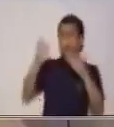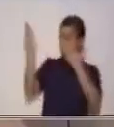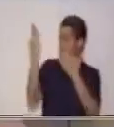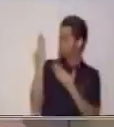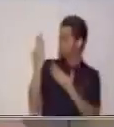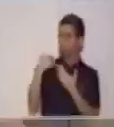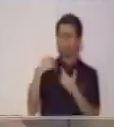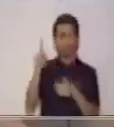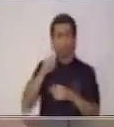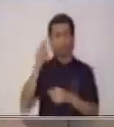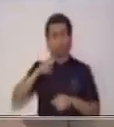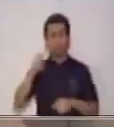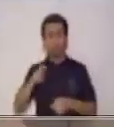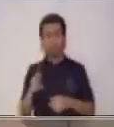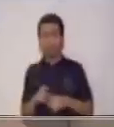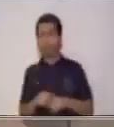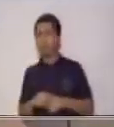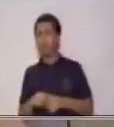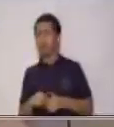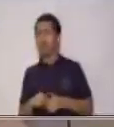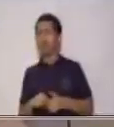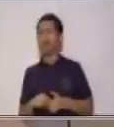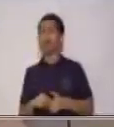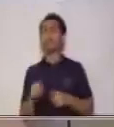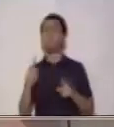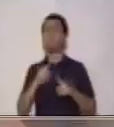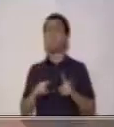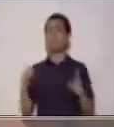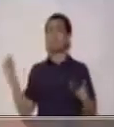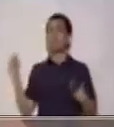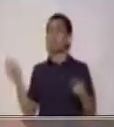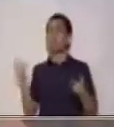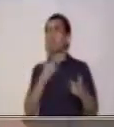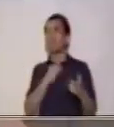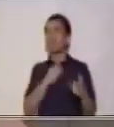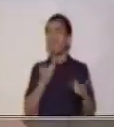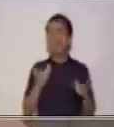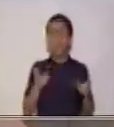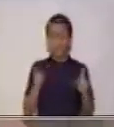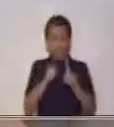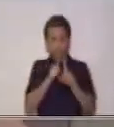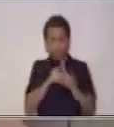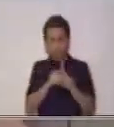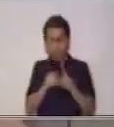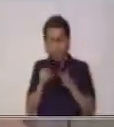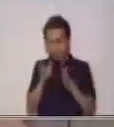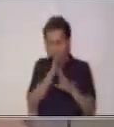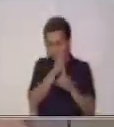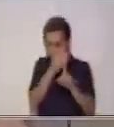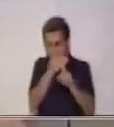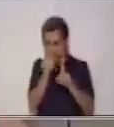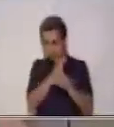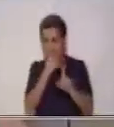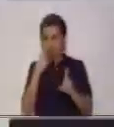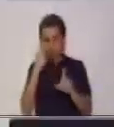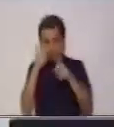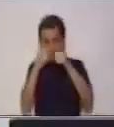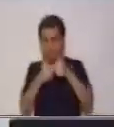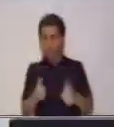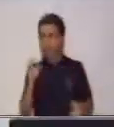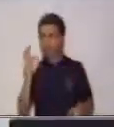la finalidad de esos anuncios están escondidas. Entonces, es importante que los analicemos.